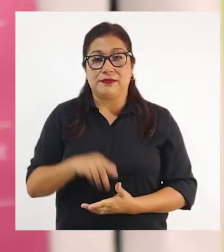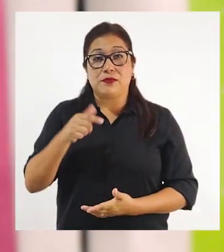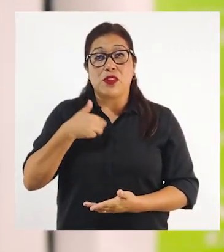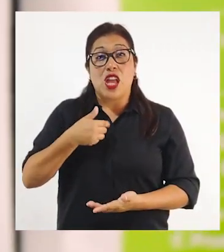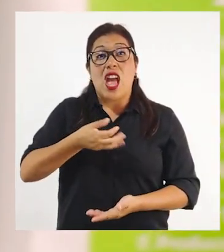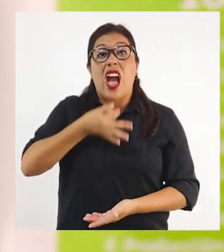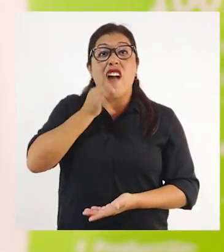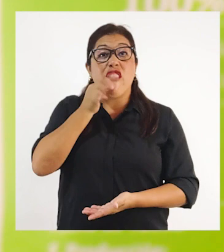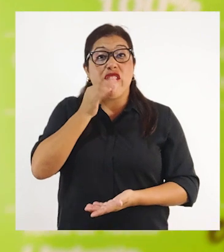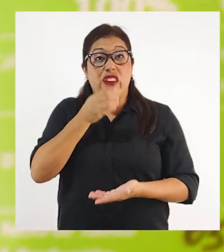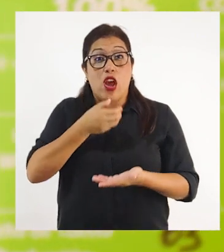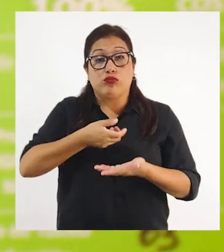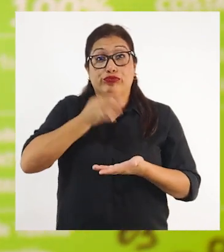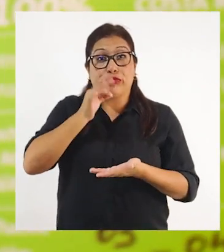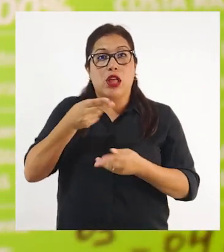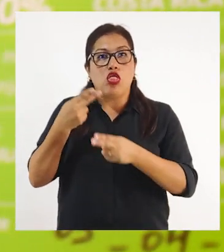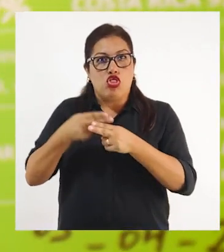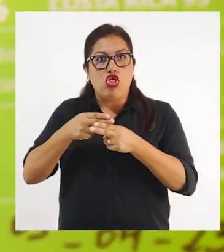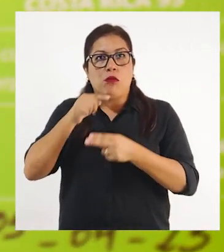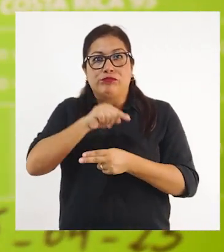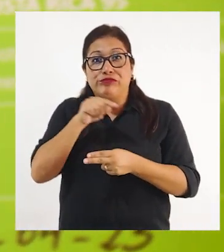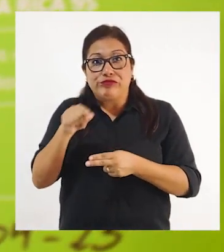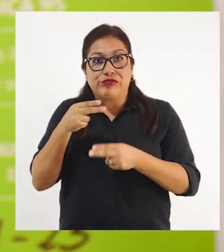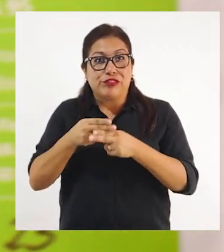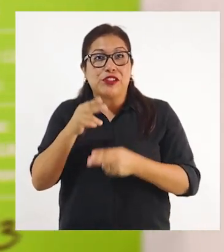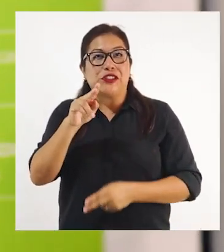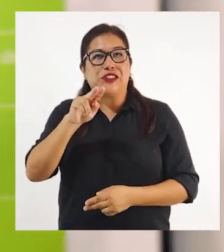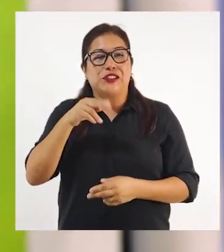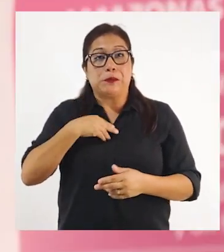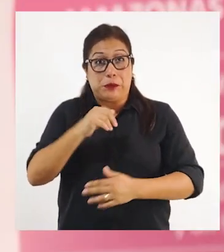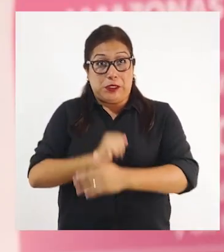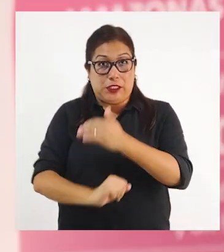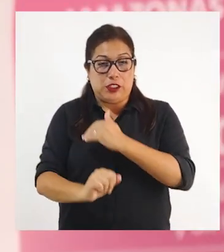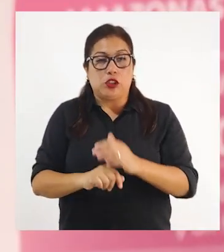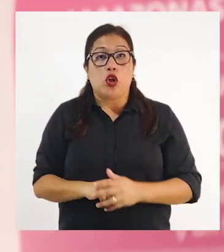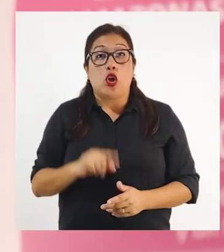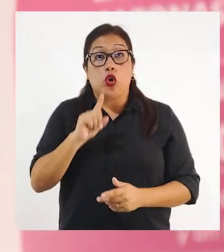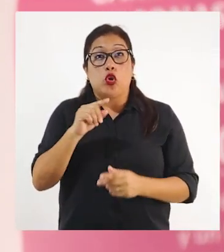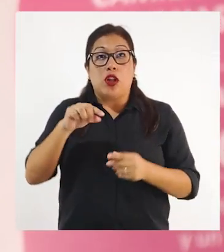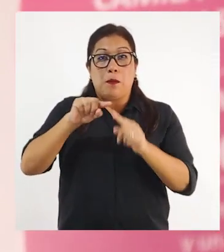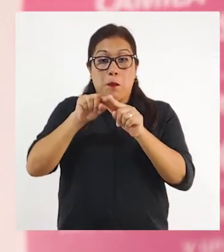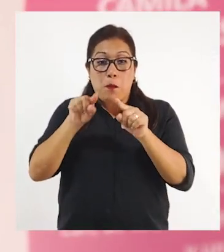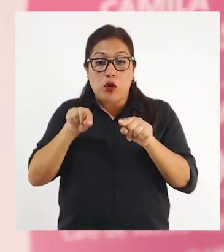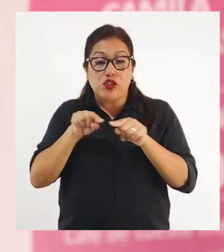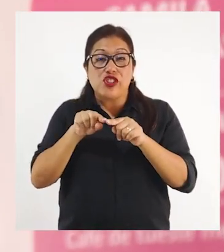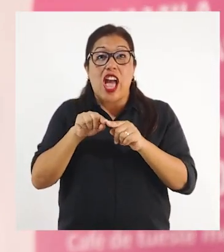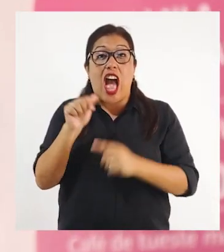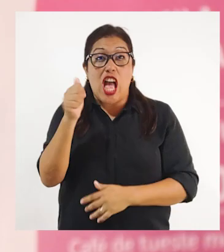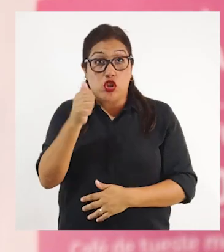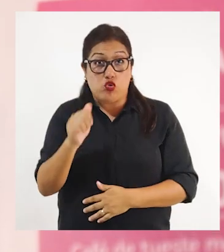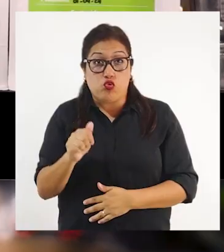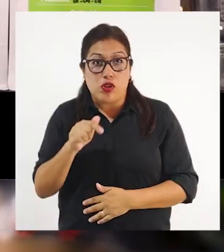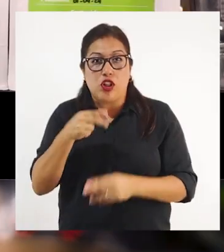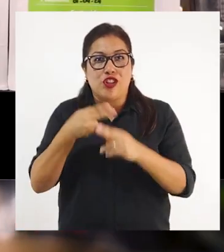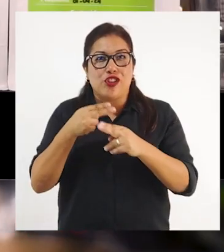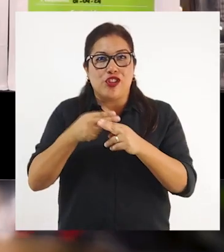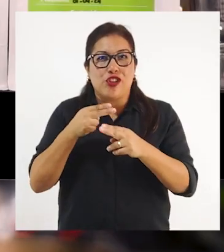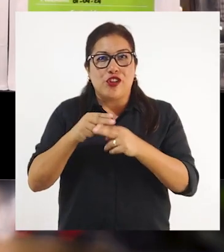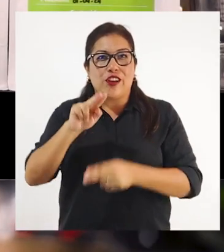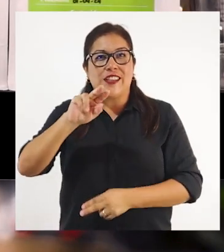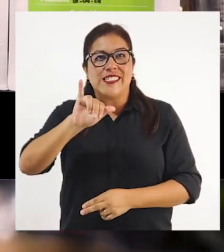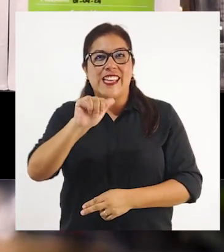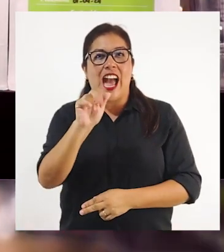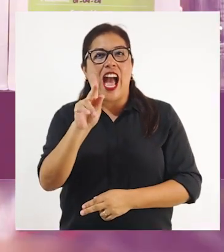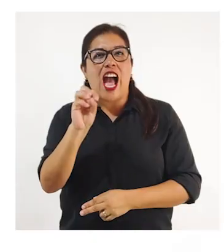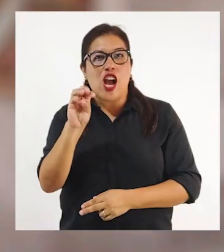Los cafés que tengo tienen los nombres de mis hijos y uno de ellos, es la bolsita azul que tenemos ahí, lleva el